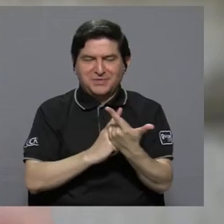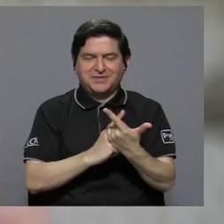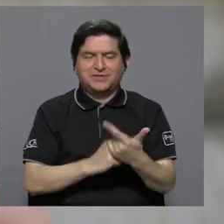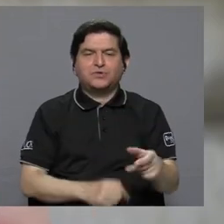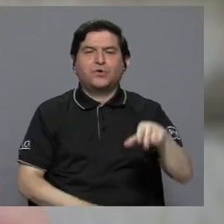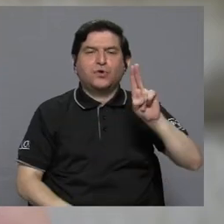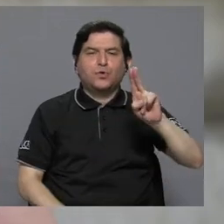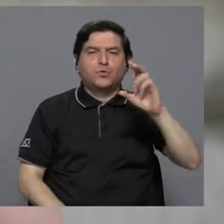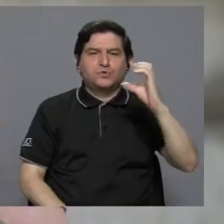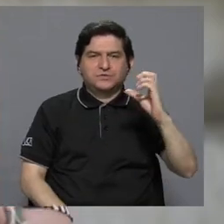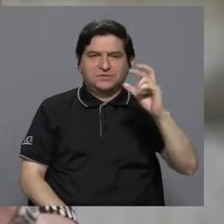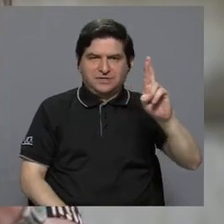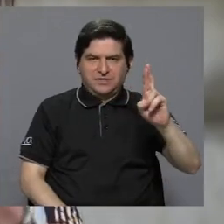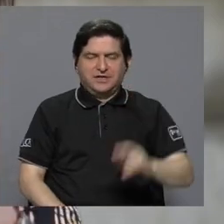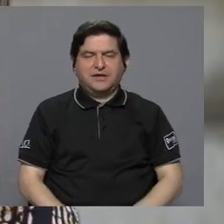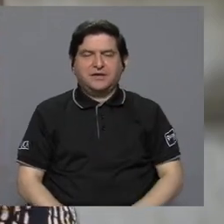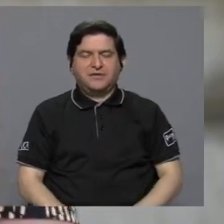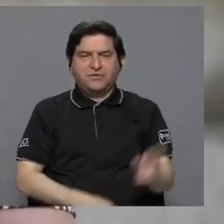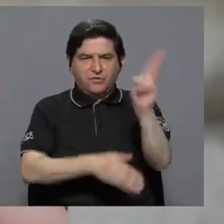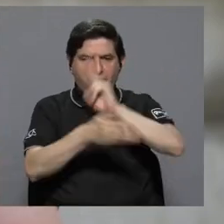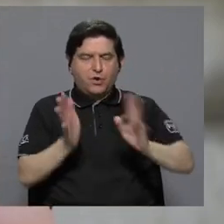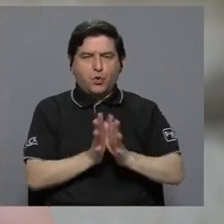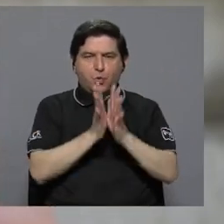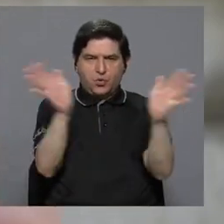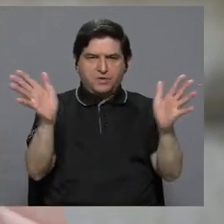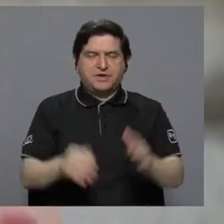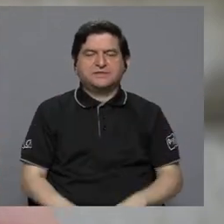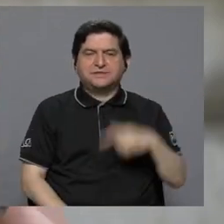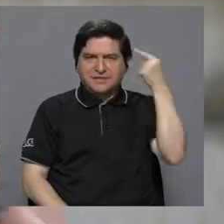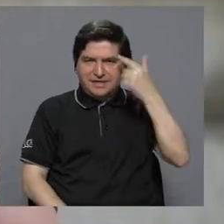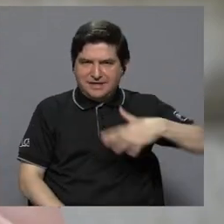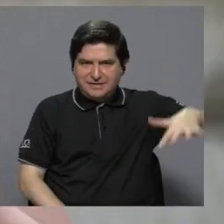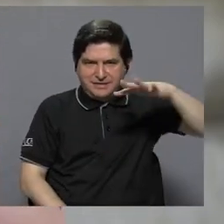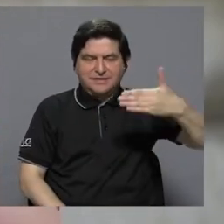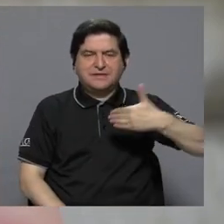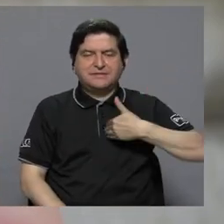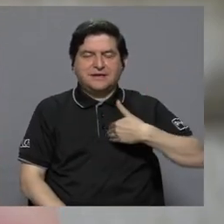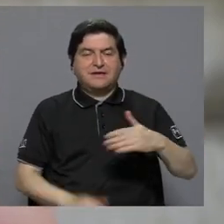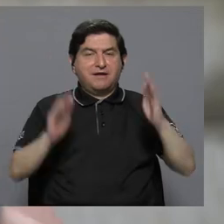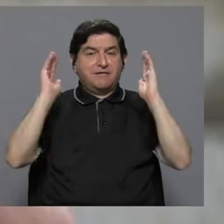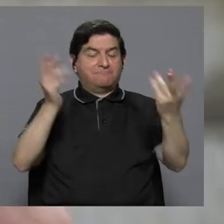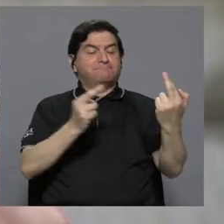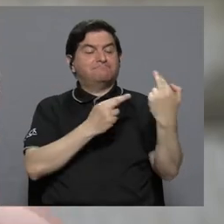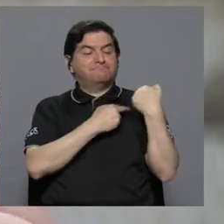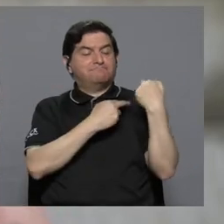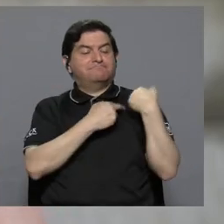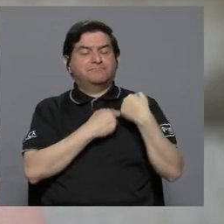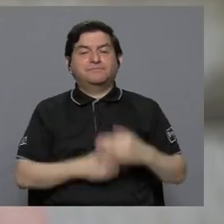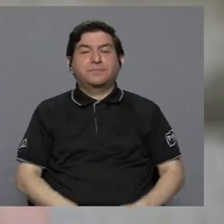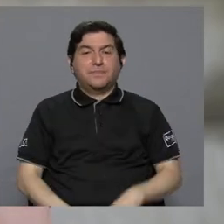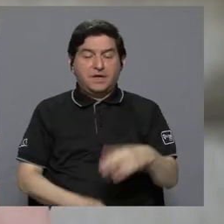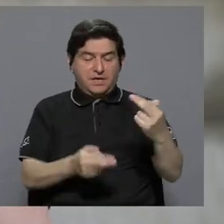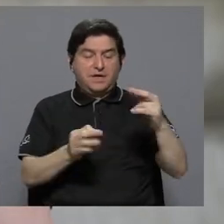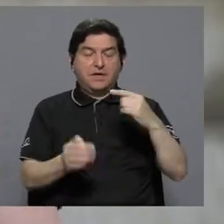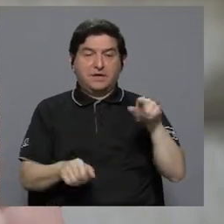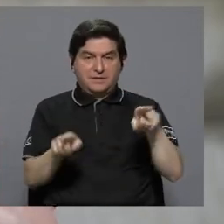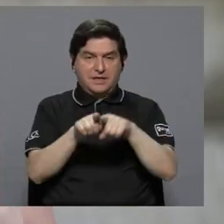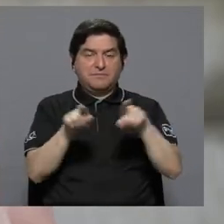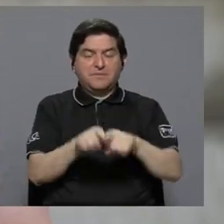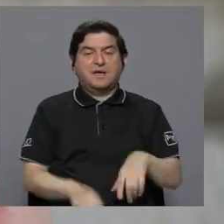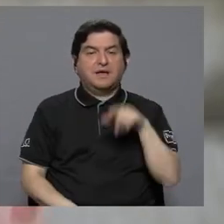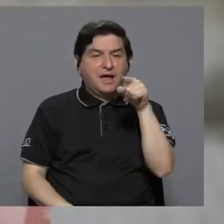la Universidad de Costa Rica, como universidad pública estatal, tiene esa gran responsabilidad y ese gran deber con la sociedad.